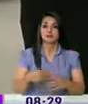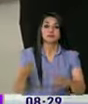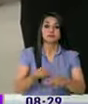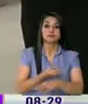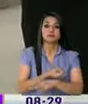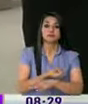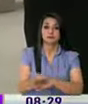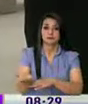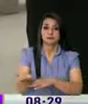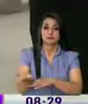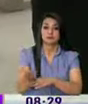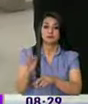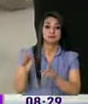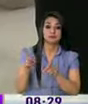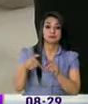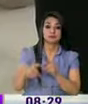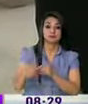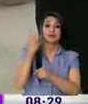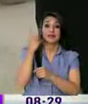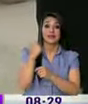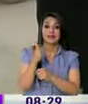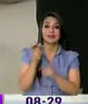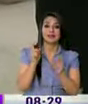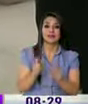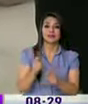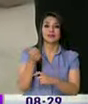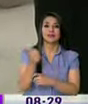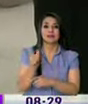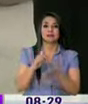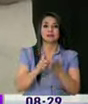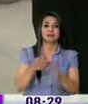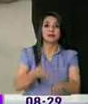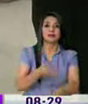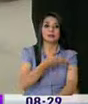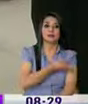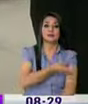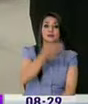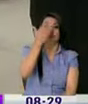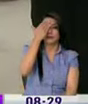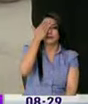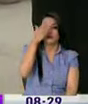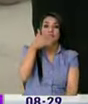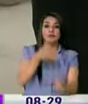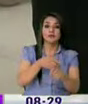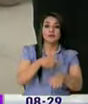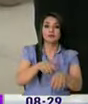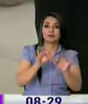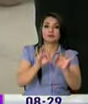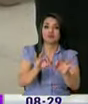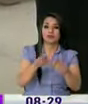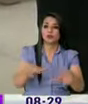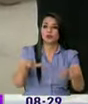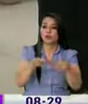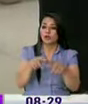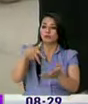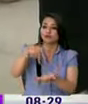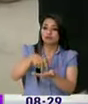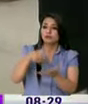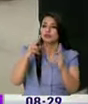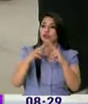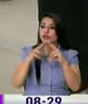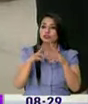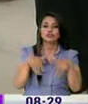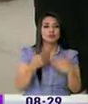autoridades es que los primeros días, por favor vengan con 10 minutos de antelación con el objetivo de que se ubiquen en los andenes, conozcan cómo